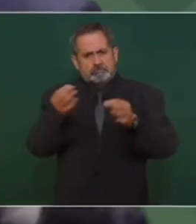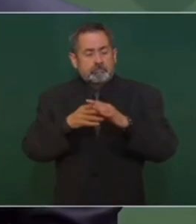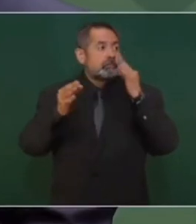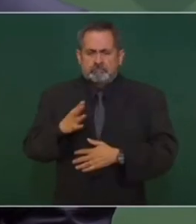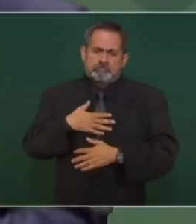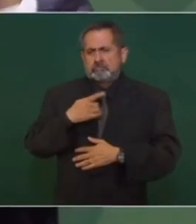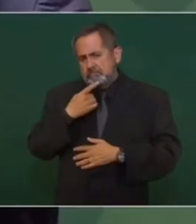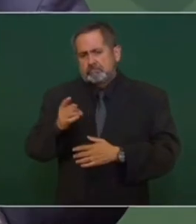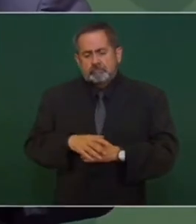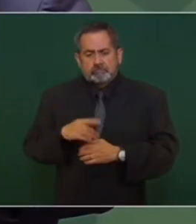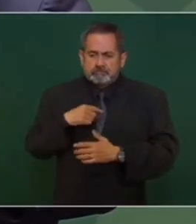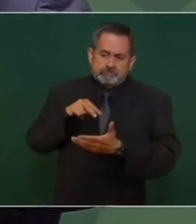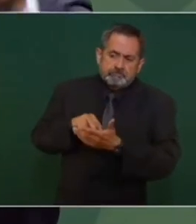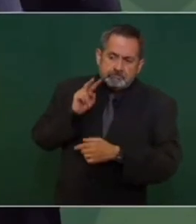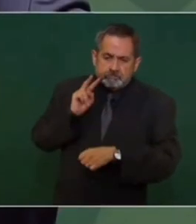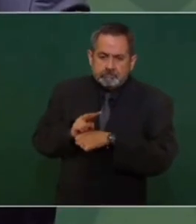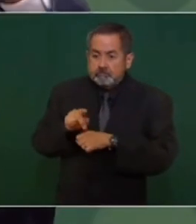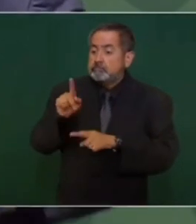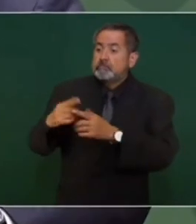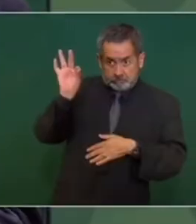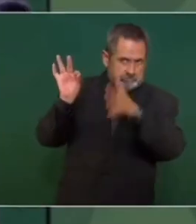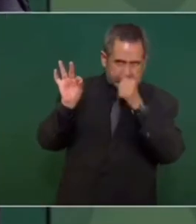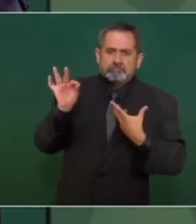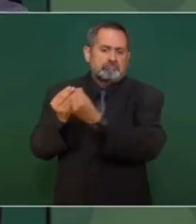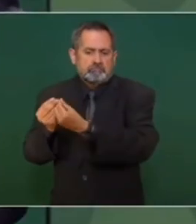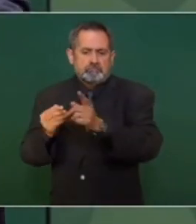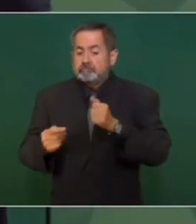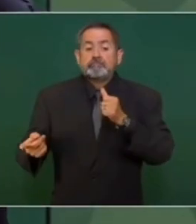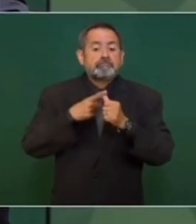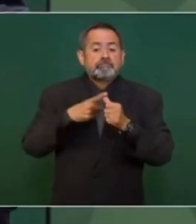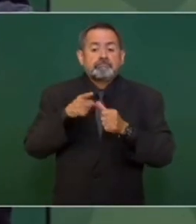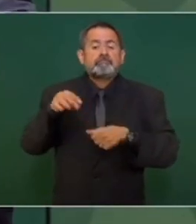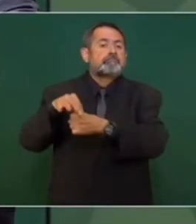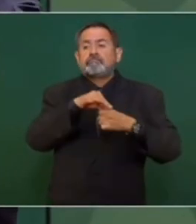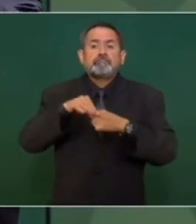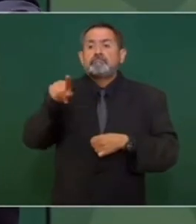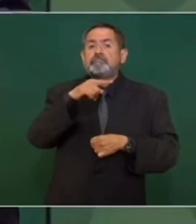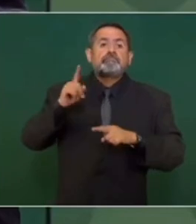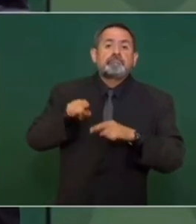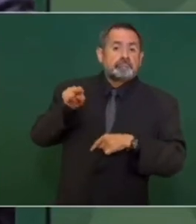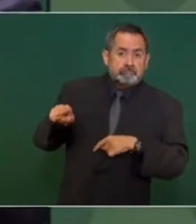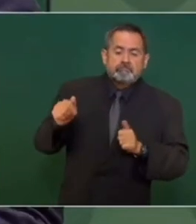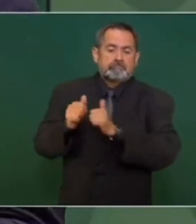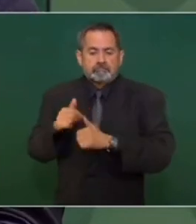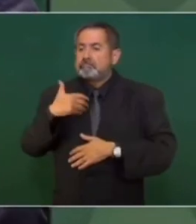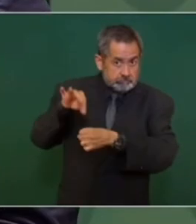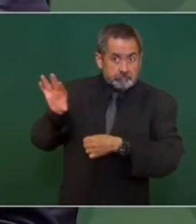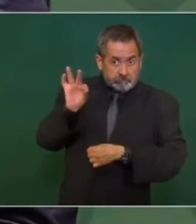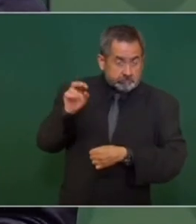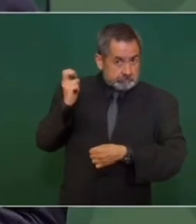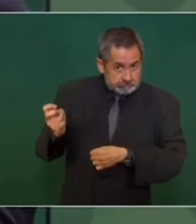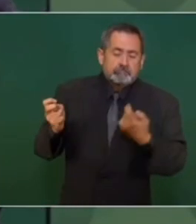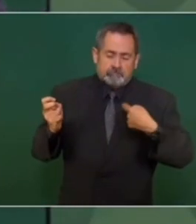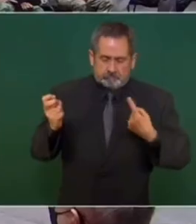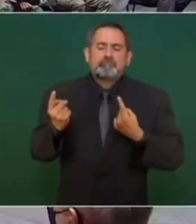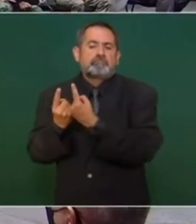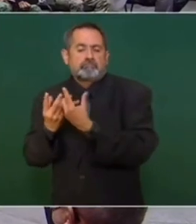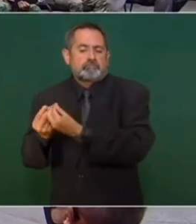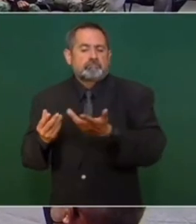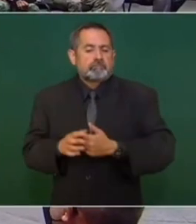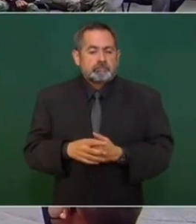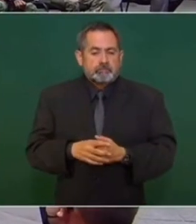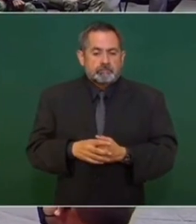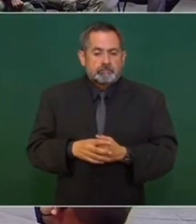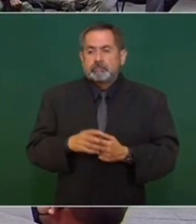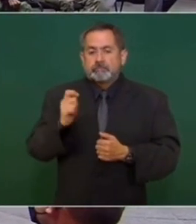no voy a hacer campaña, pero voy a estar con el que gane la encuesta. O sea, primero que la gente diga, este queremos. Si me